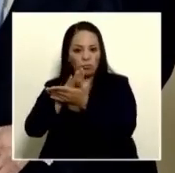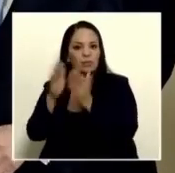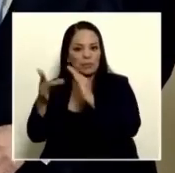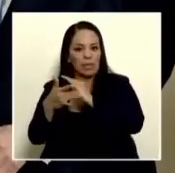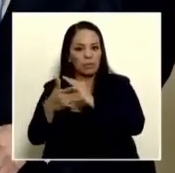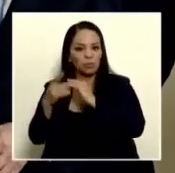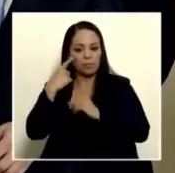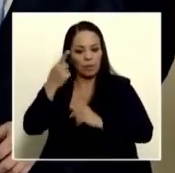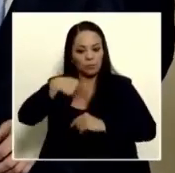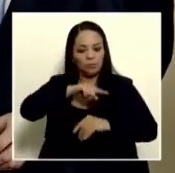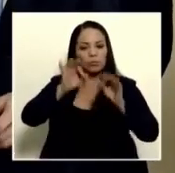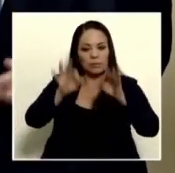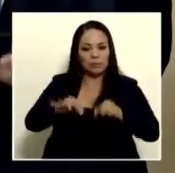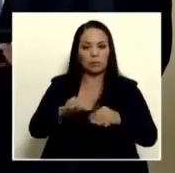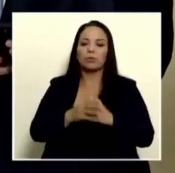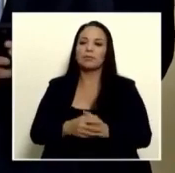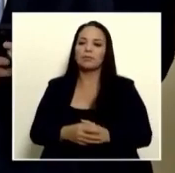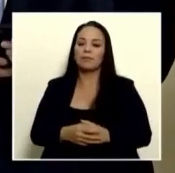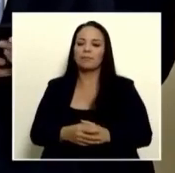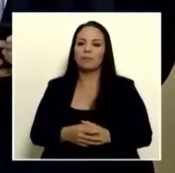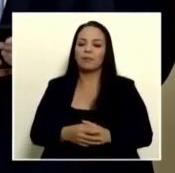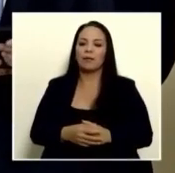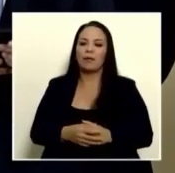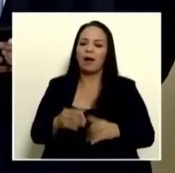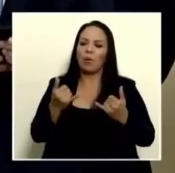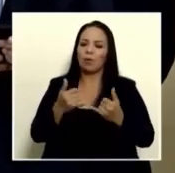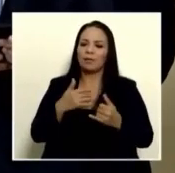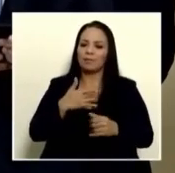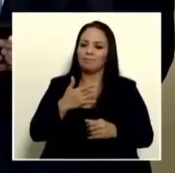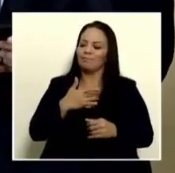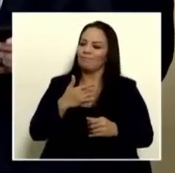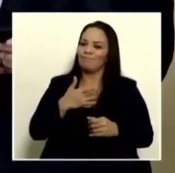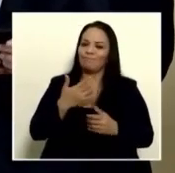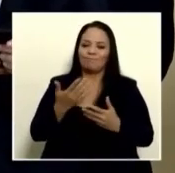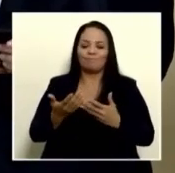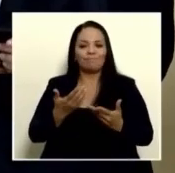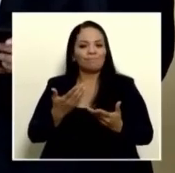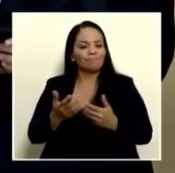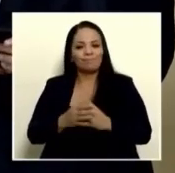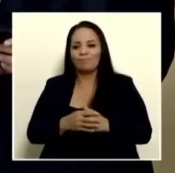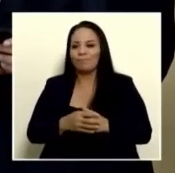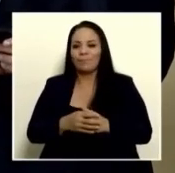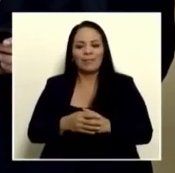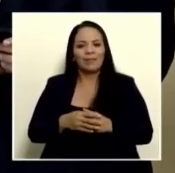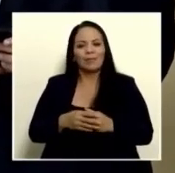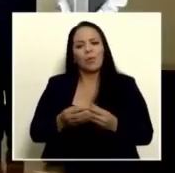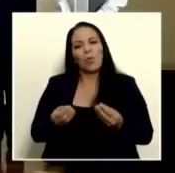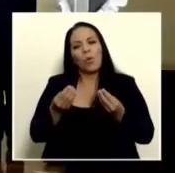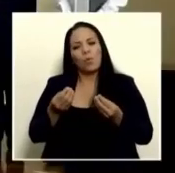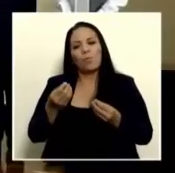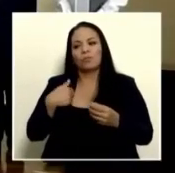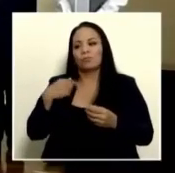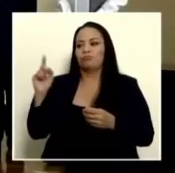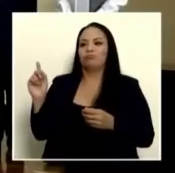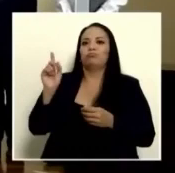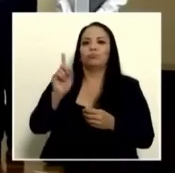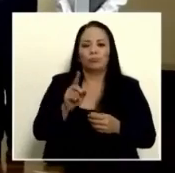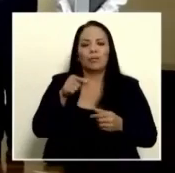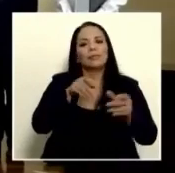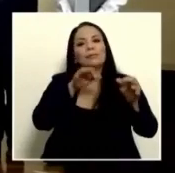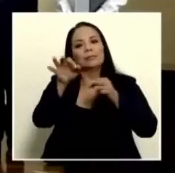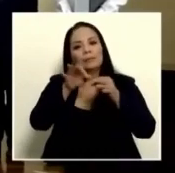tomar estas decisiones. Deja un sin sabor el tener que estar acá dándole explicaciones a todo Costa Rica